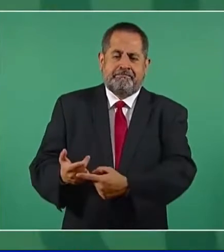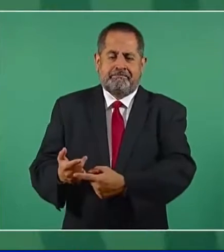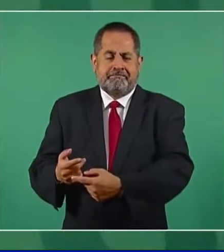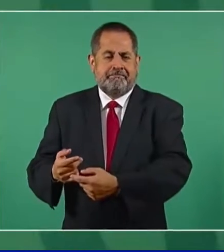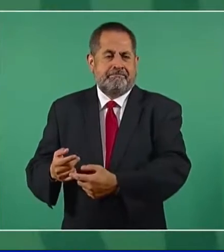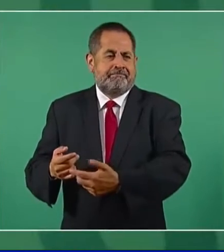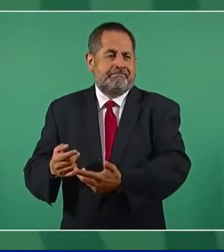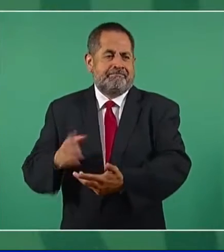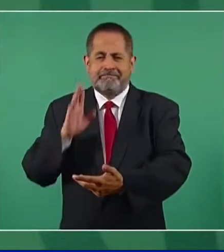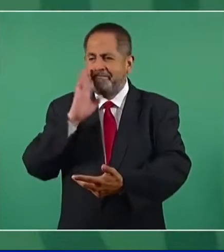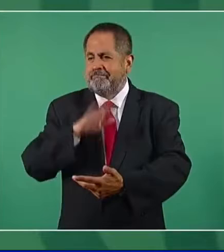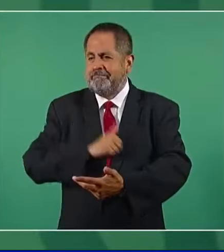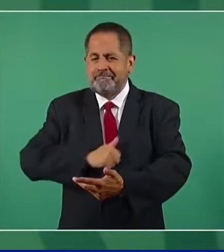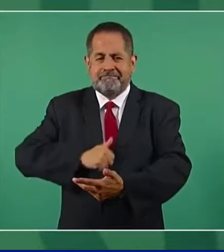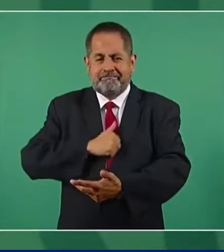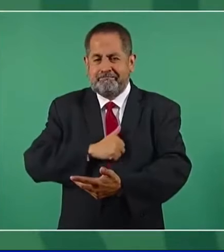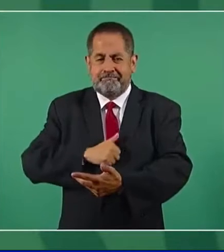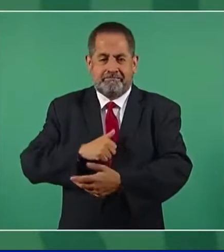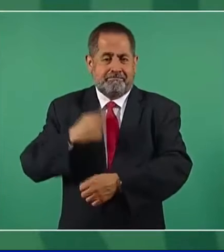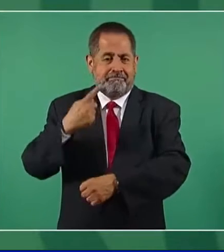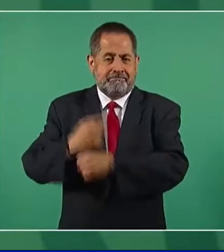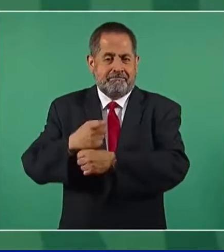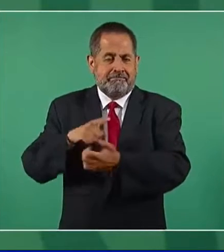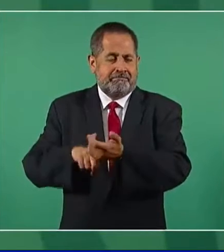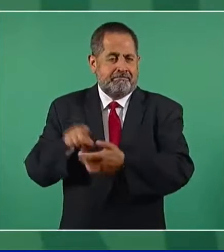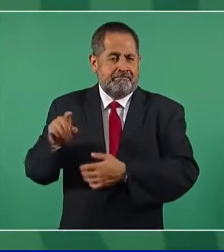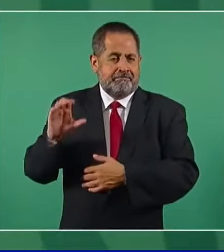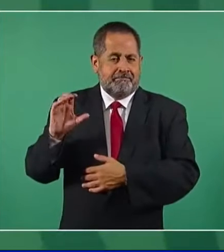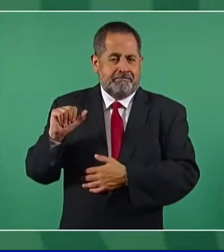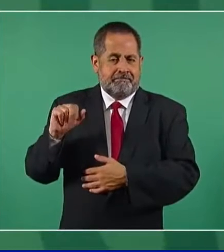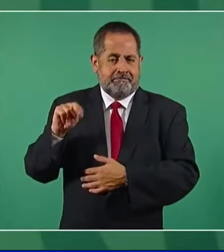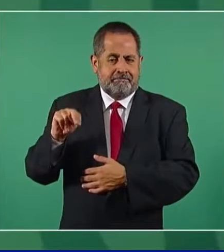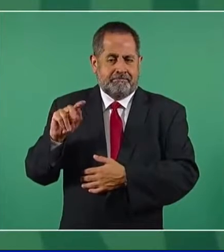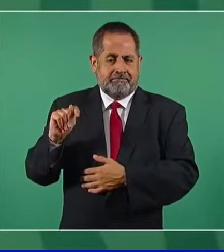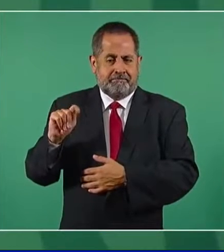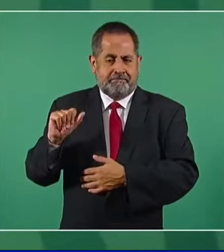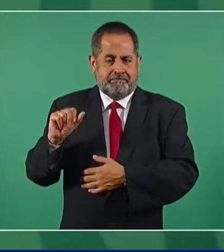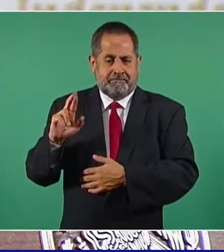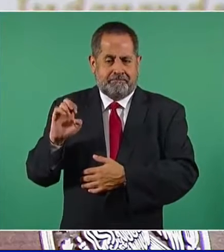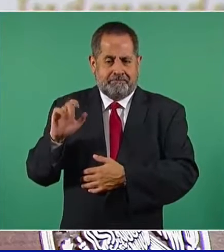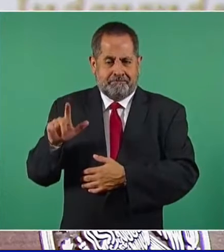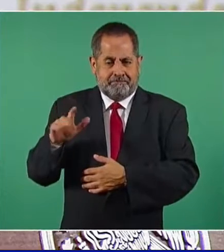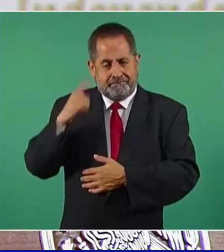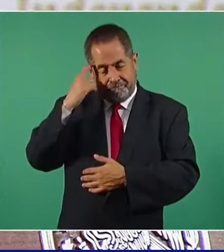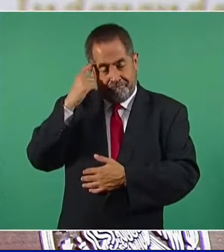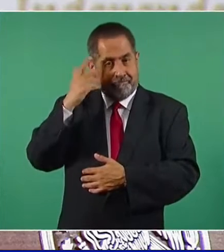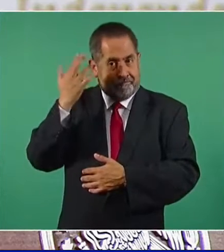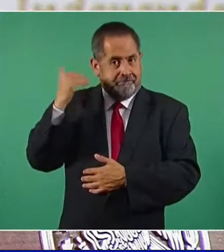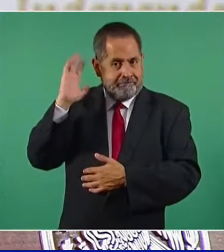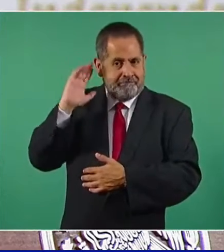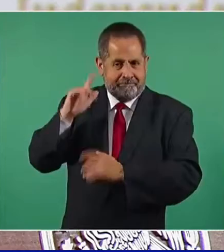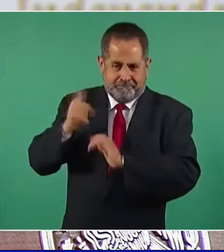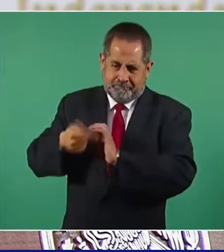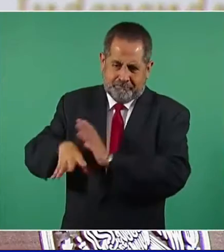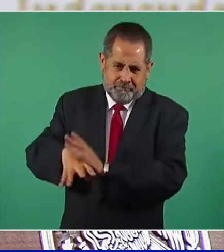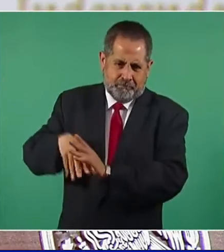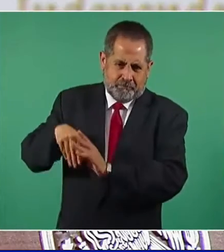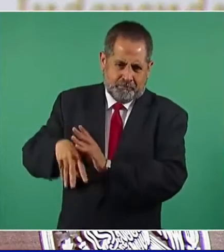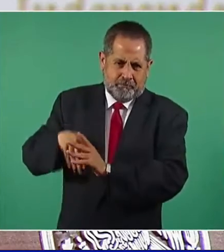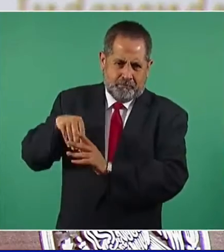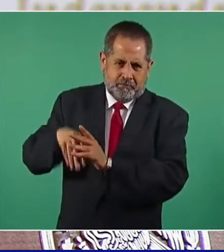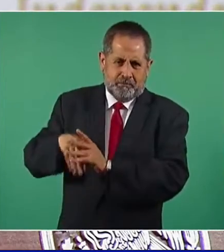el más grande Cantarello, porque para sacar petróleo